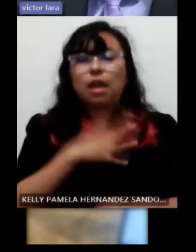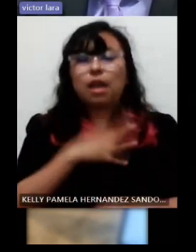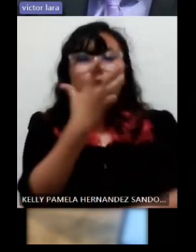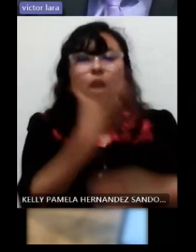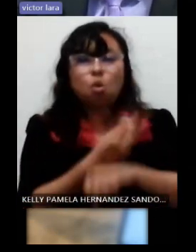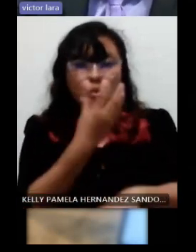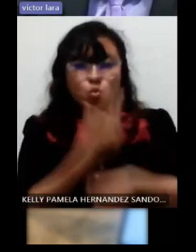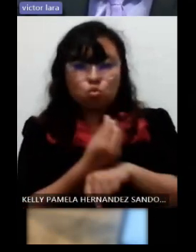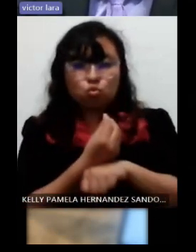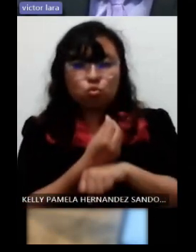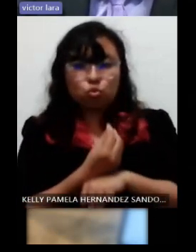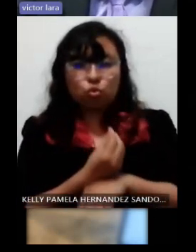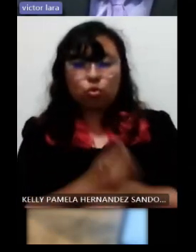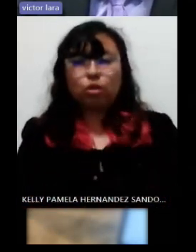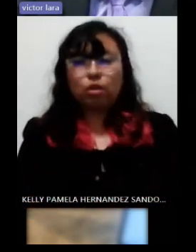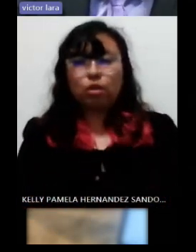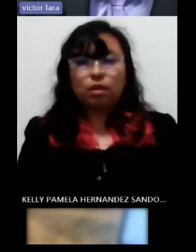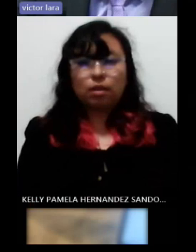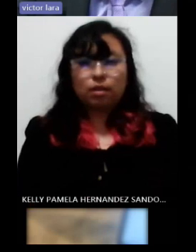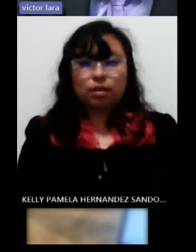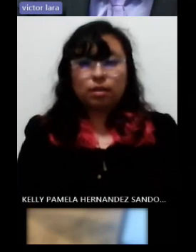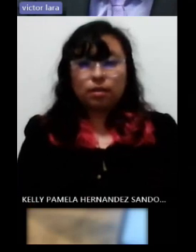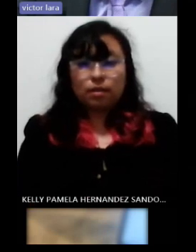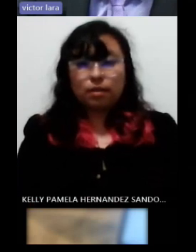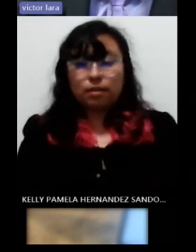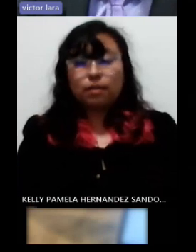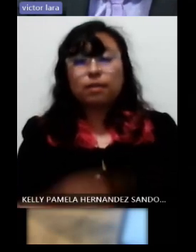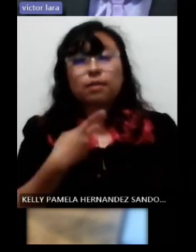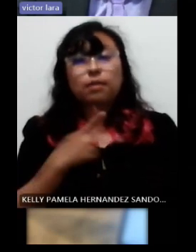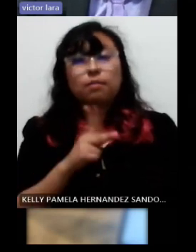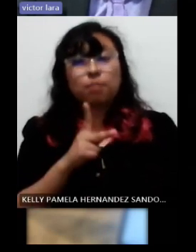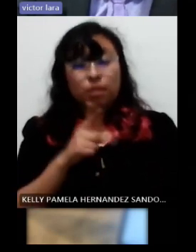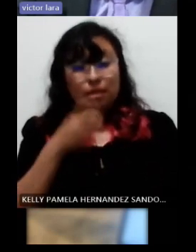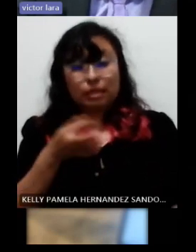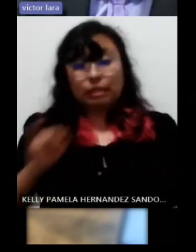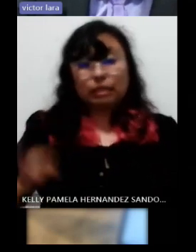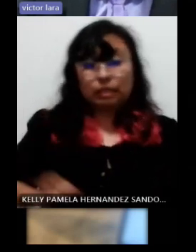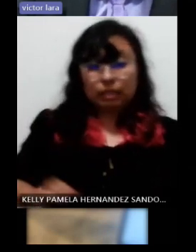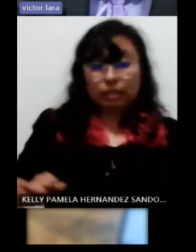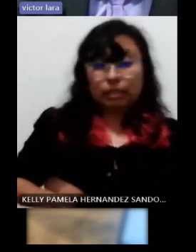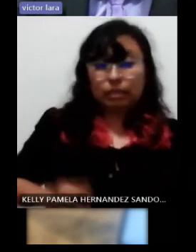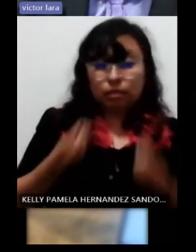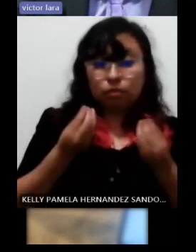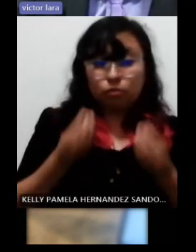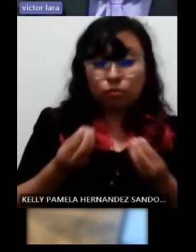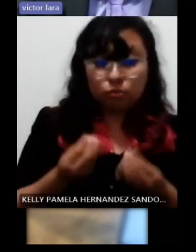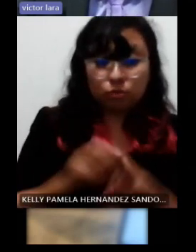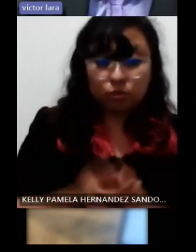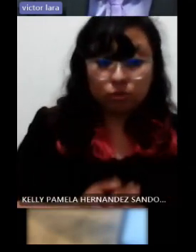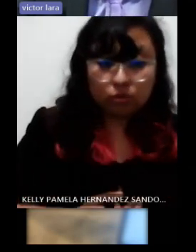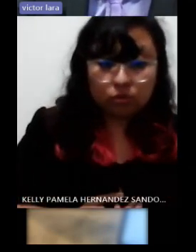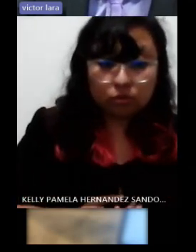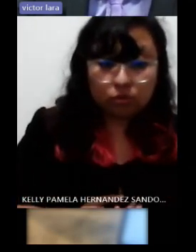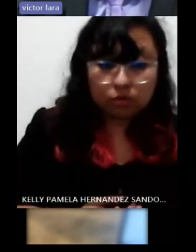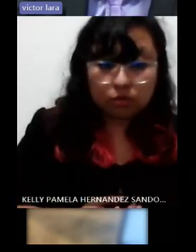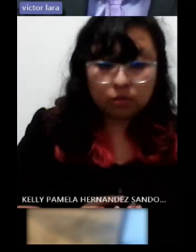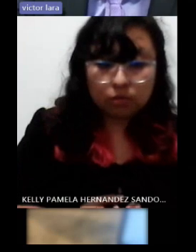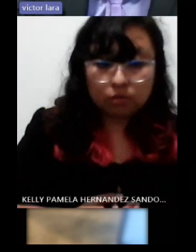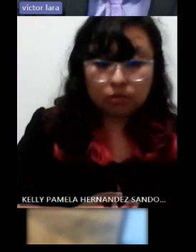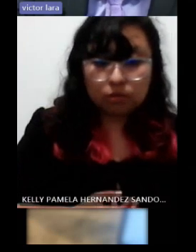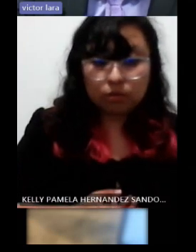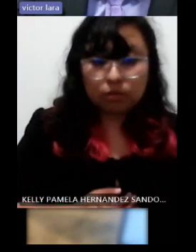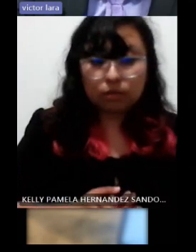donde la parte de inclusión escolar es muy interesante y lo podemos realizar incluso para actividades sociales